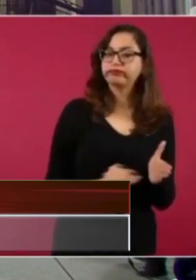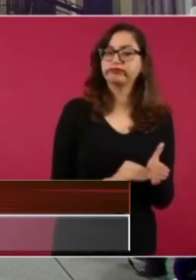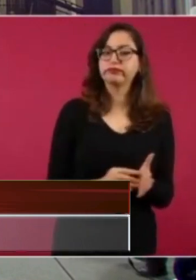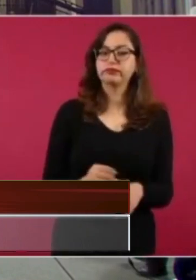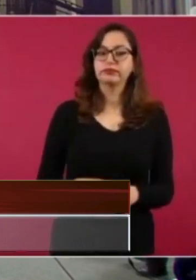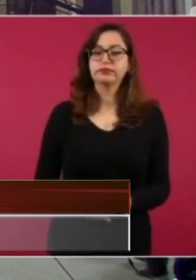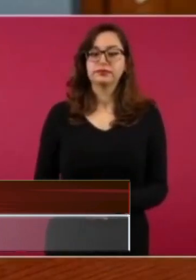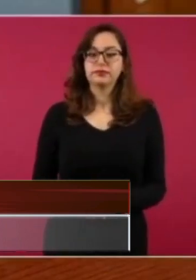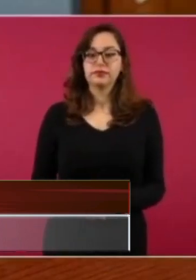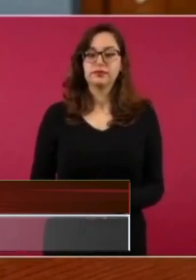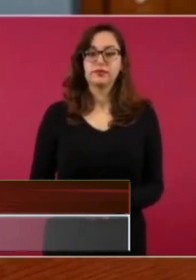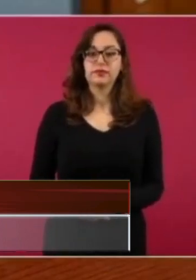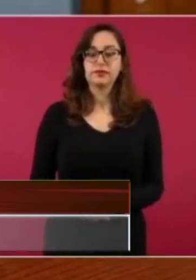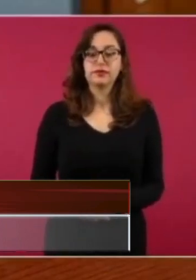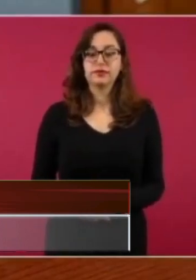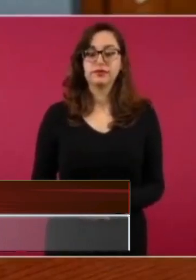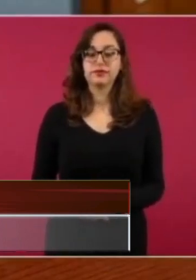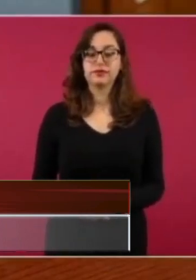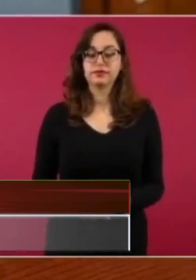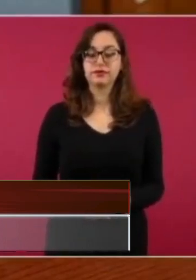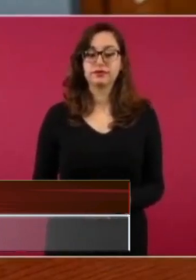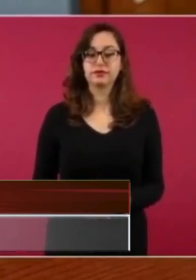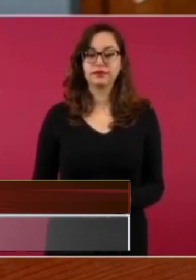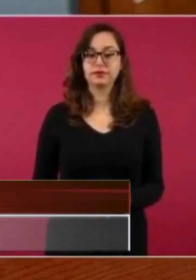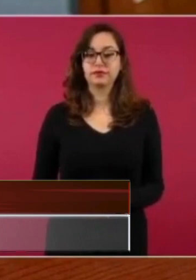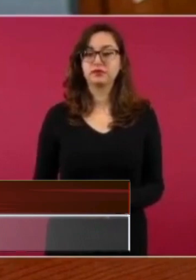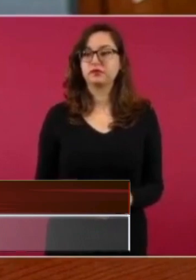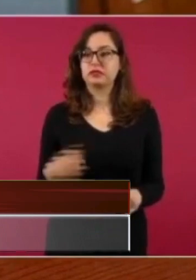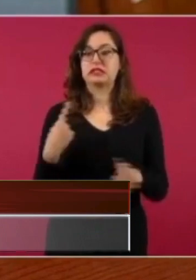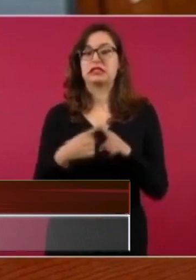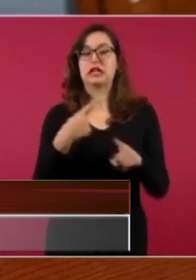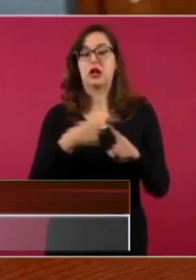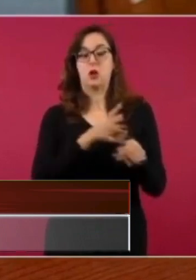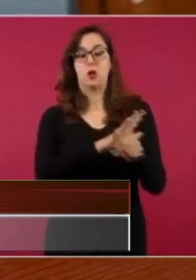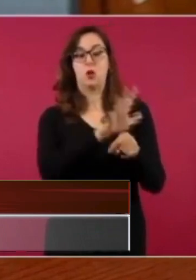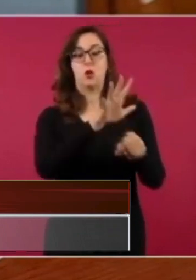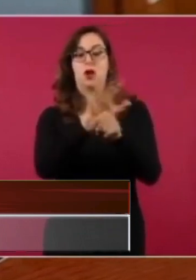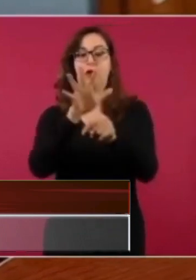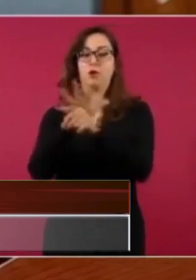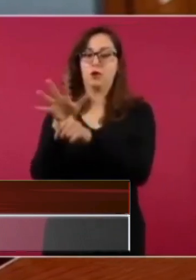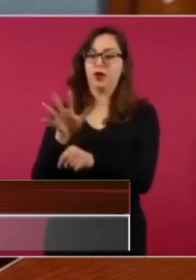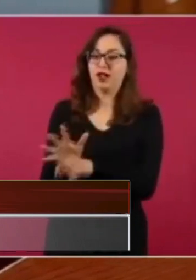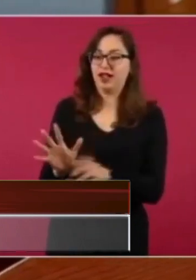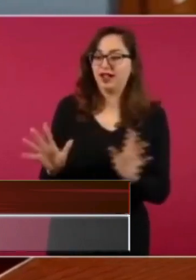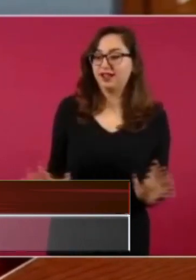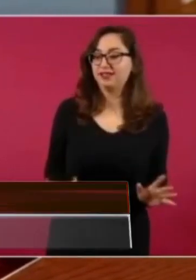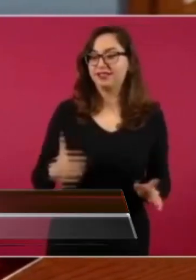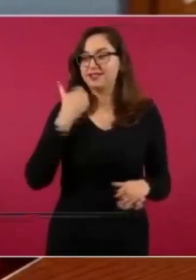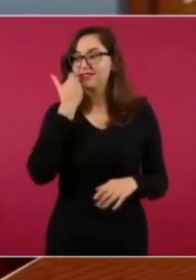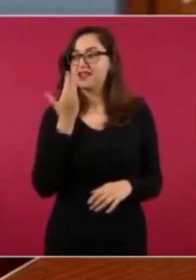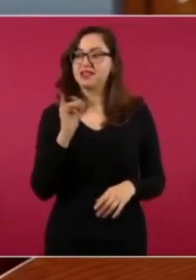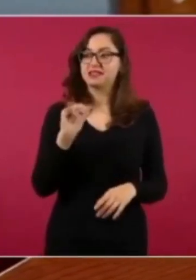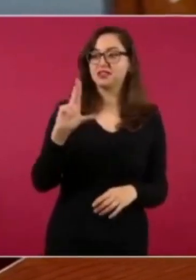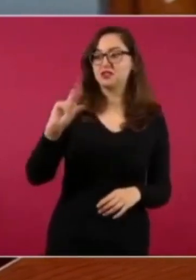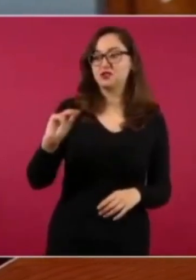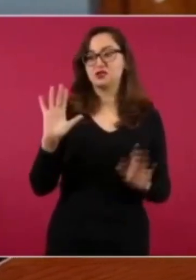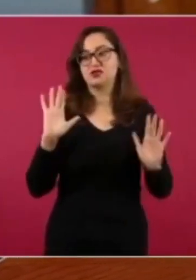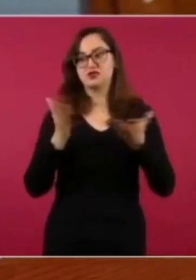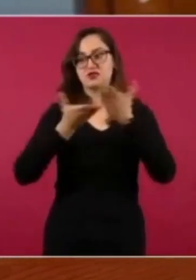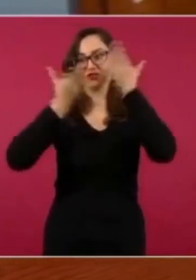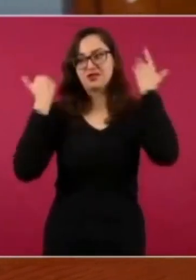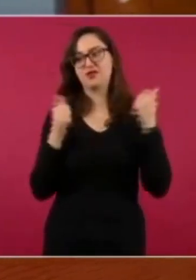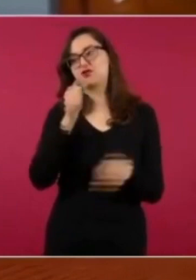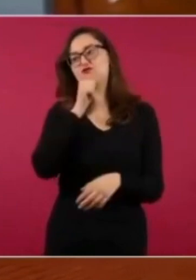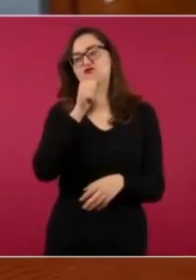Sí, pero todavía no se sabe si es culpable o no, o sea, es presunto.